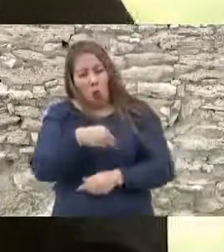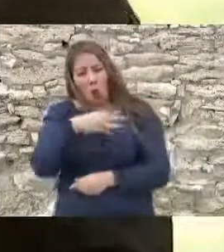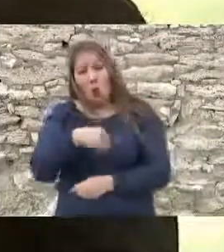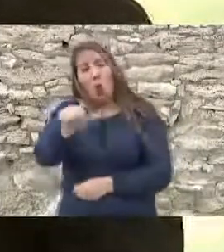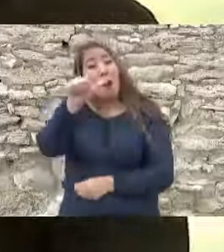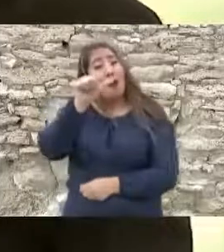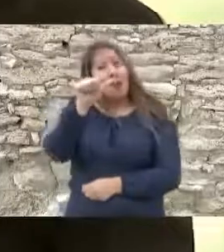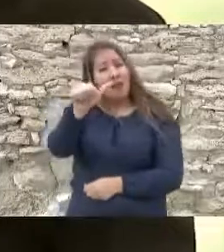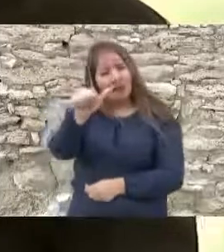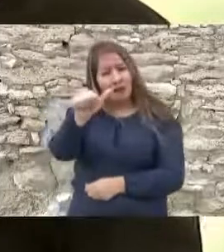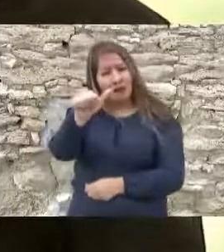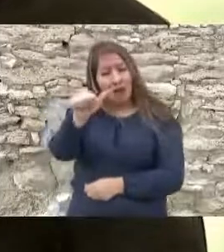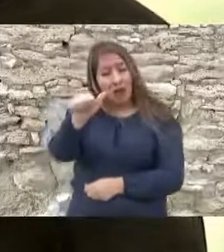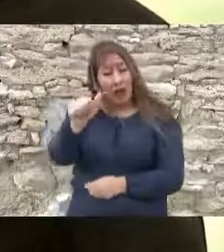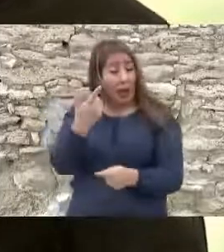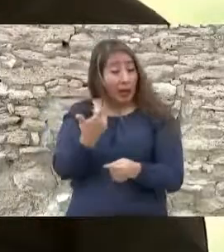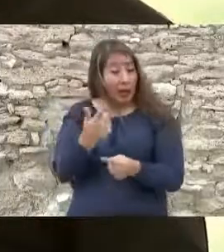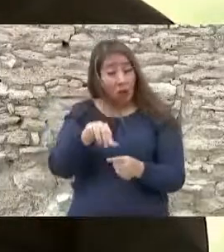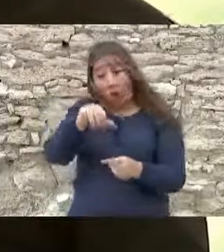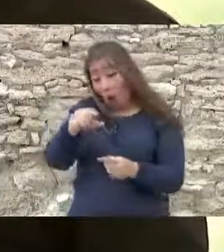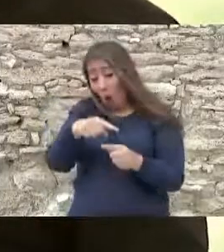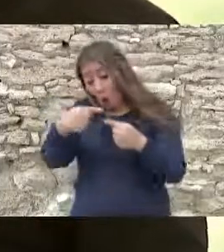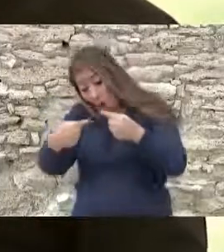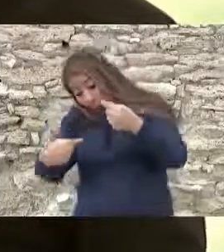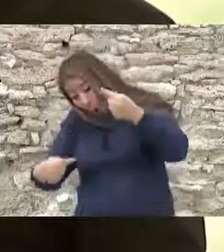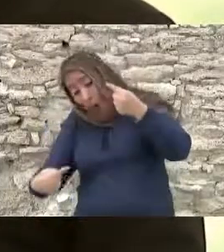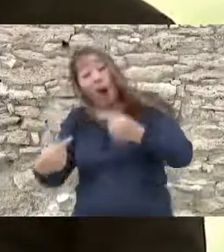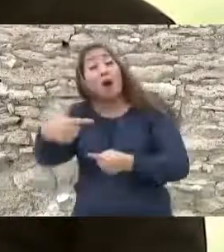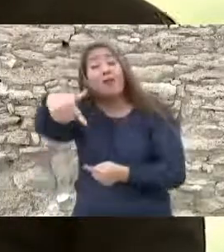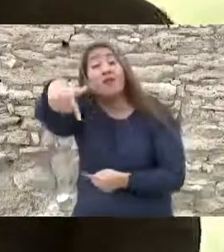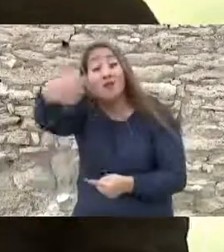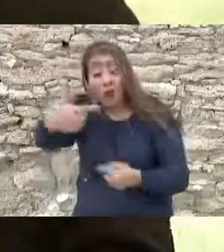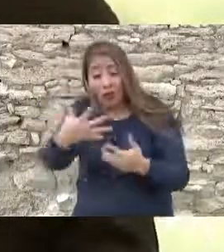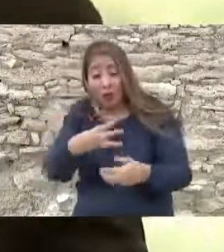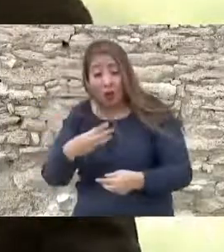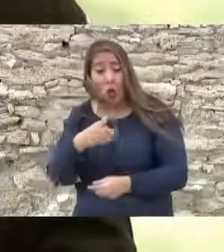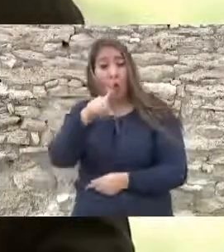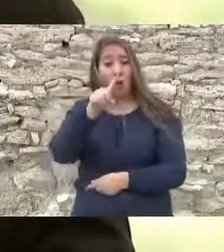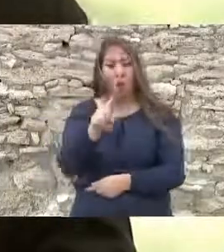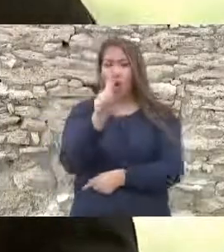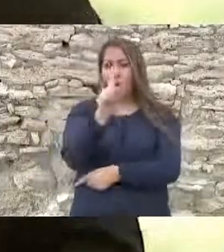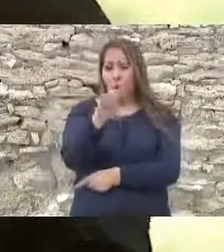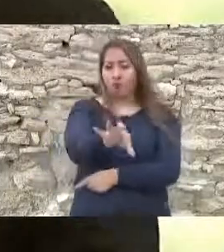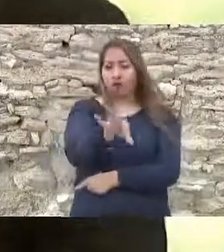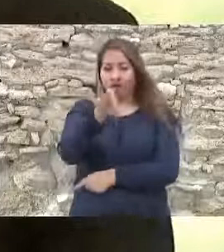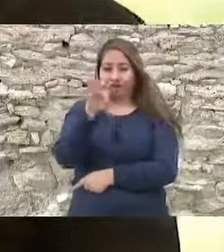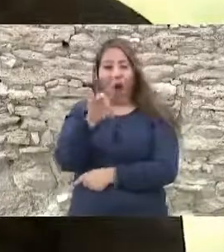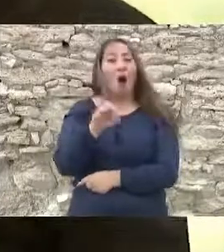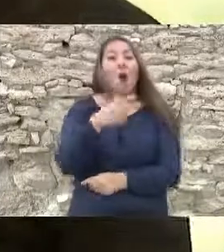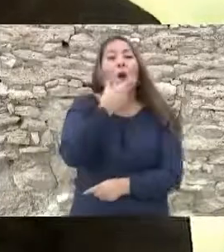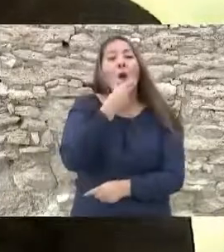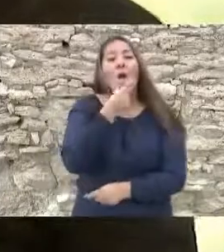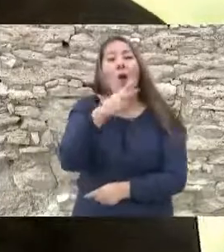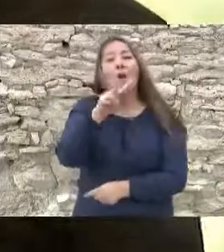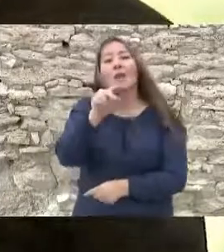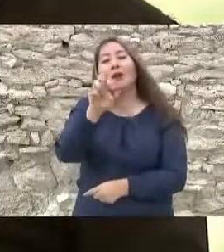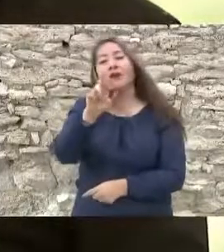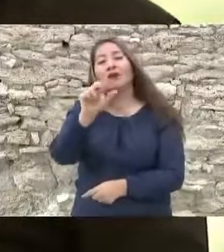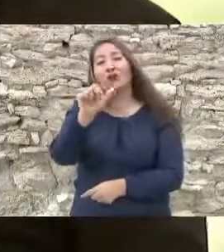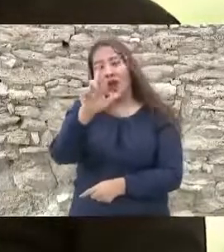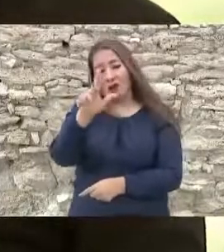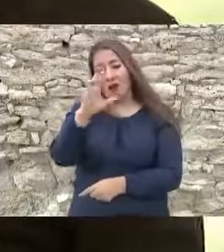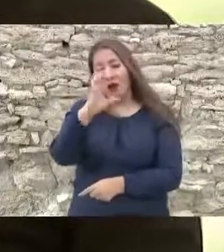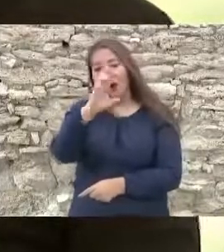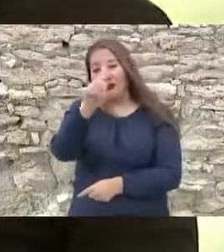El décimo segundo de ellos fue José Venustiano Carranza Garza, mejor conocido como Venustiano Carranza,